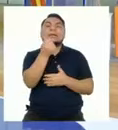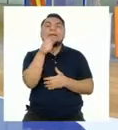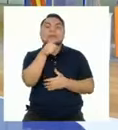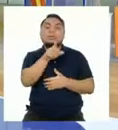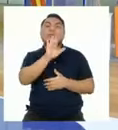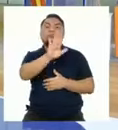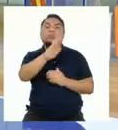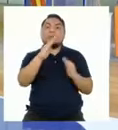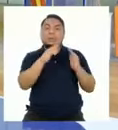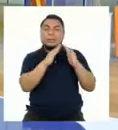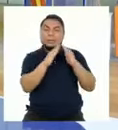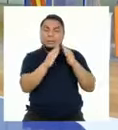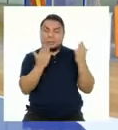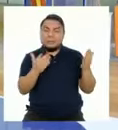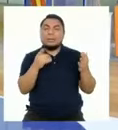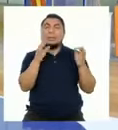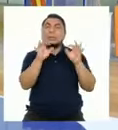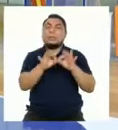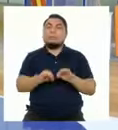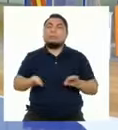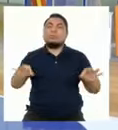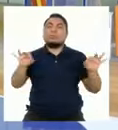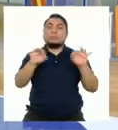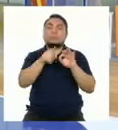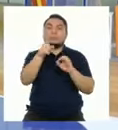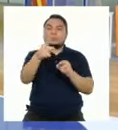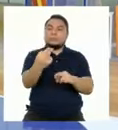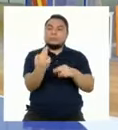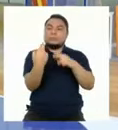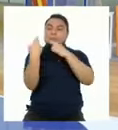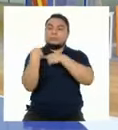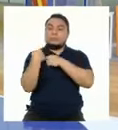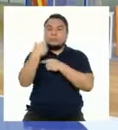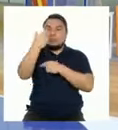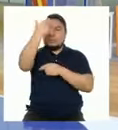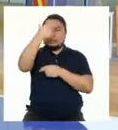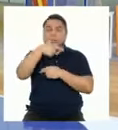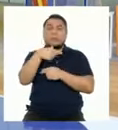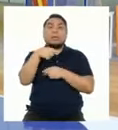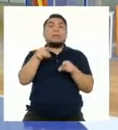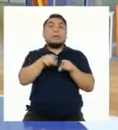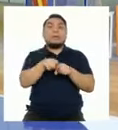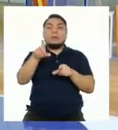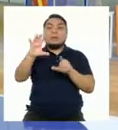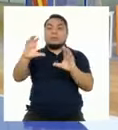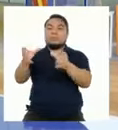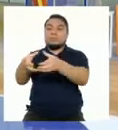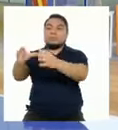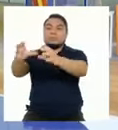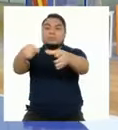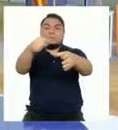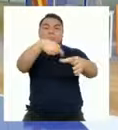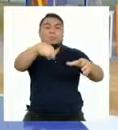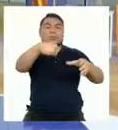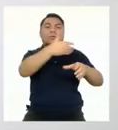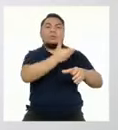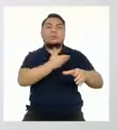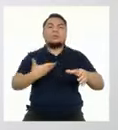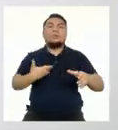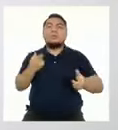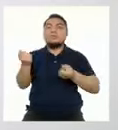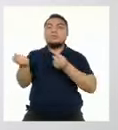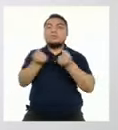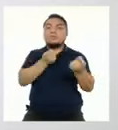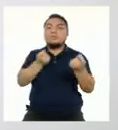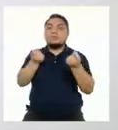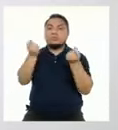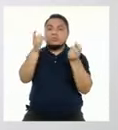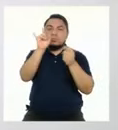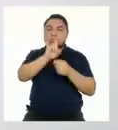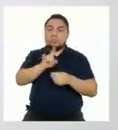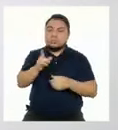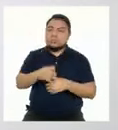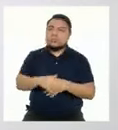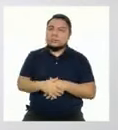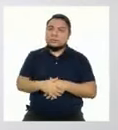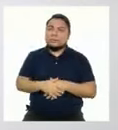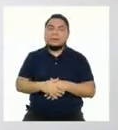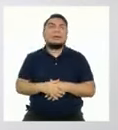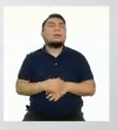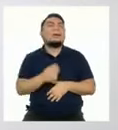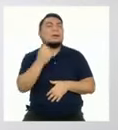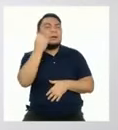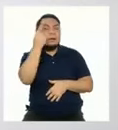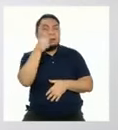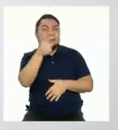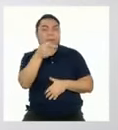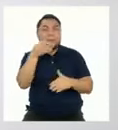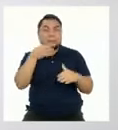tienen en sus hogares y la importancia del rol que cumplen las instituciones que regulan su uso. Entiendo. Es que